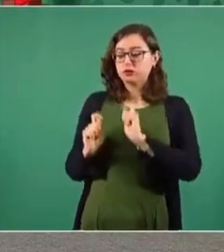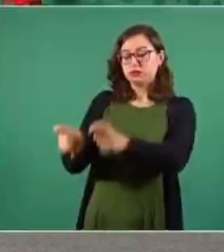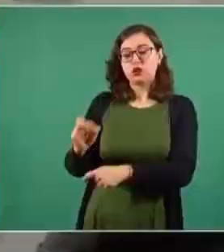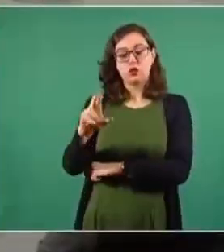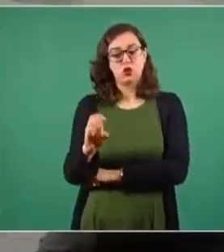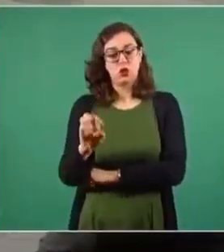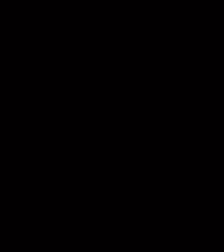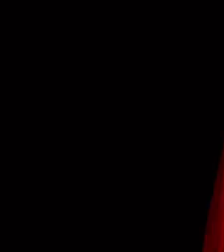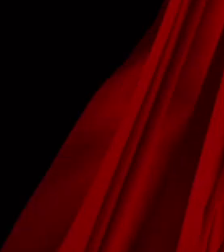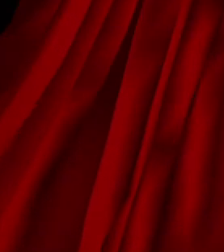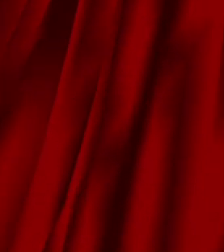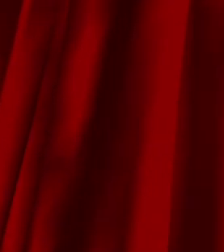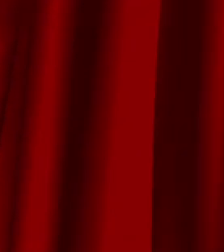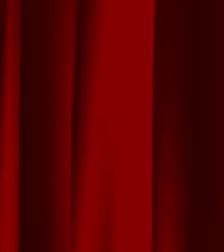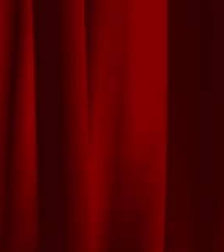a estar ahí.